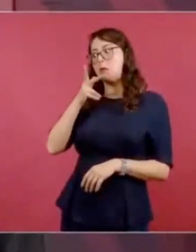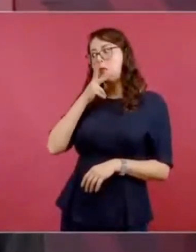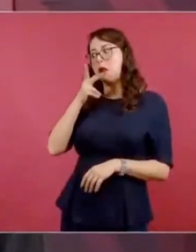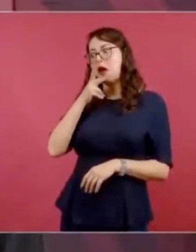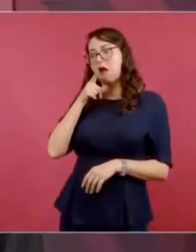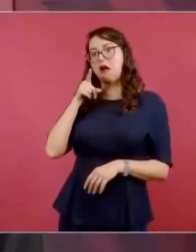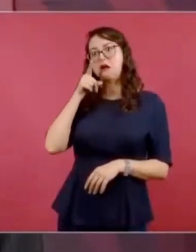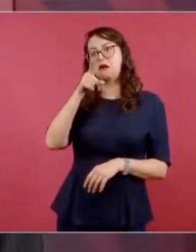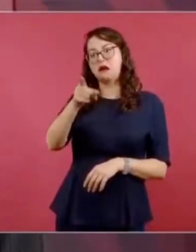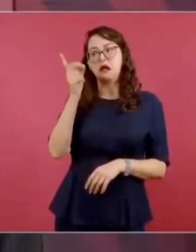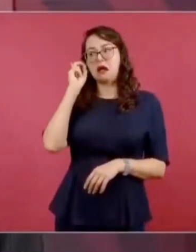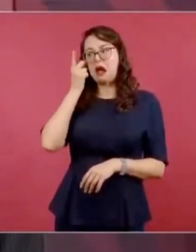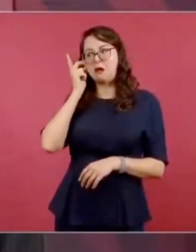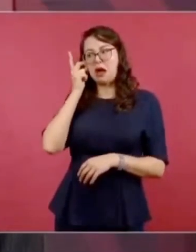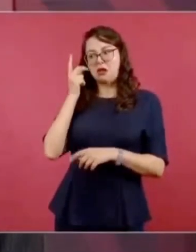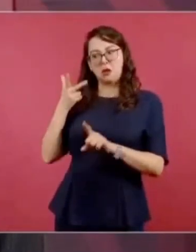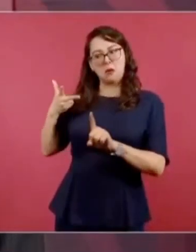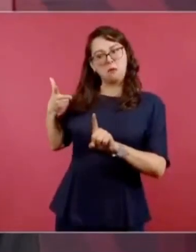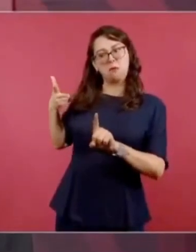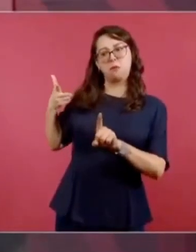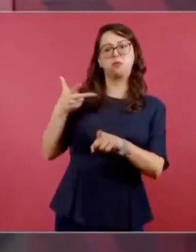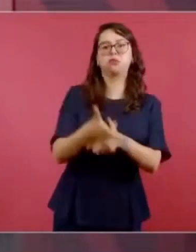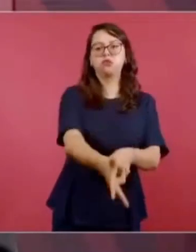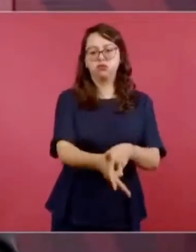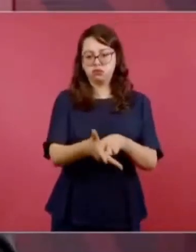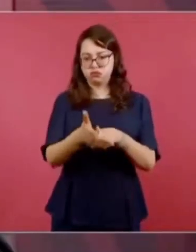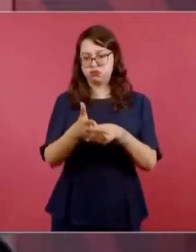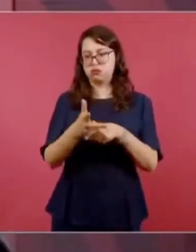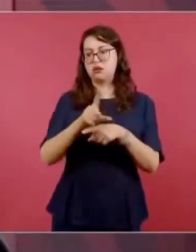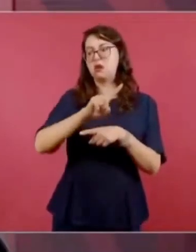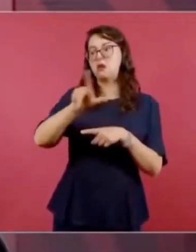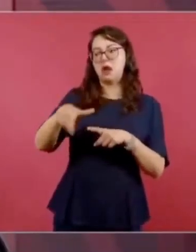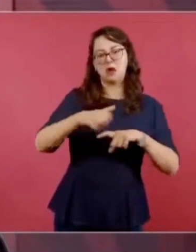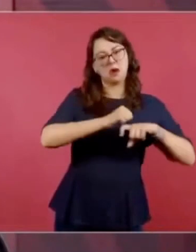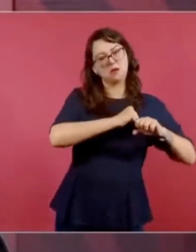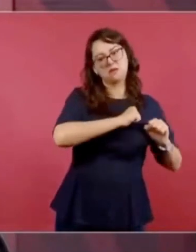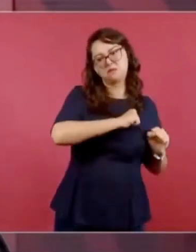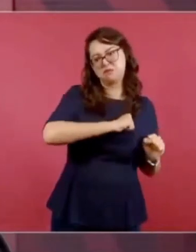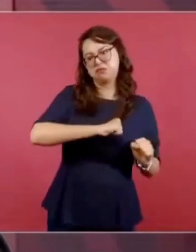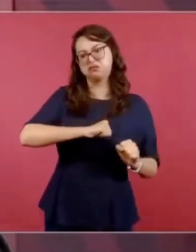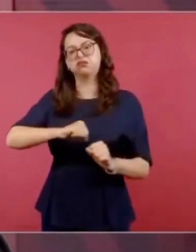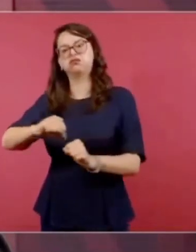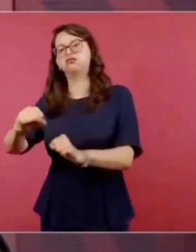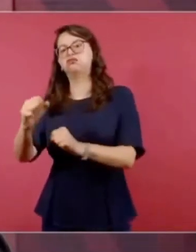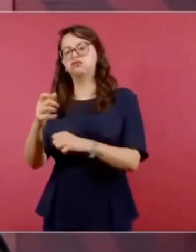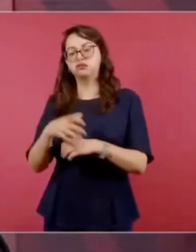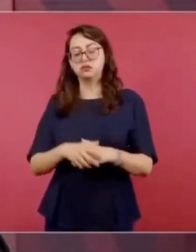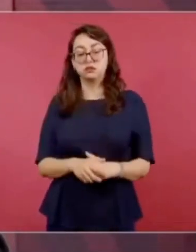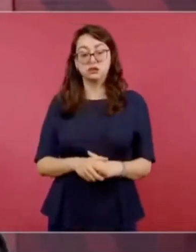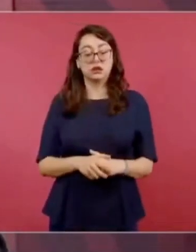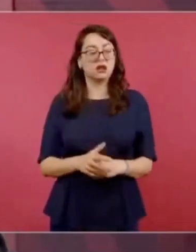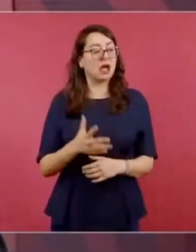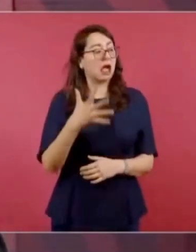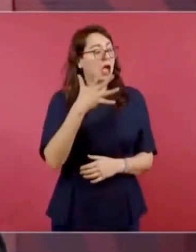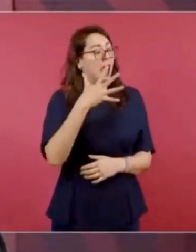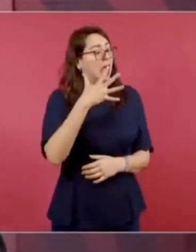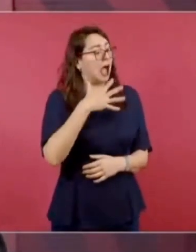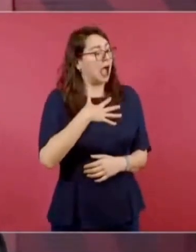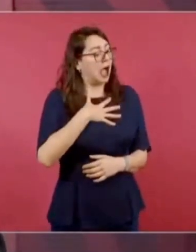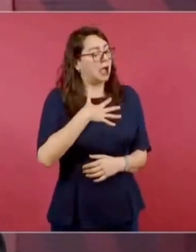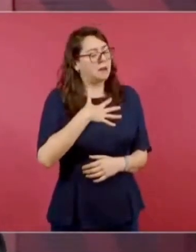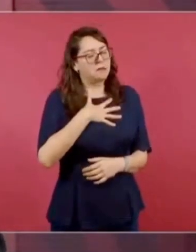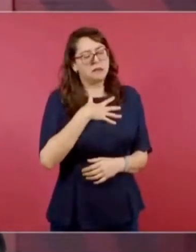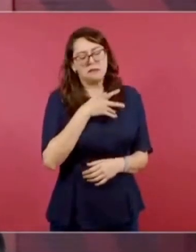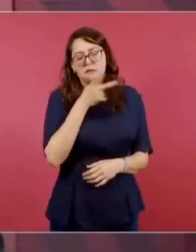dice el hijo. Lo mi bendito padre anciano,